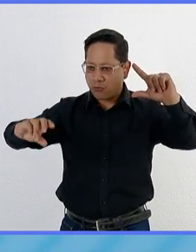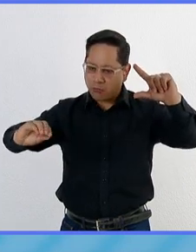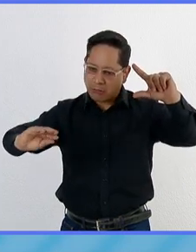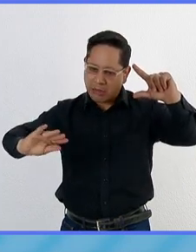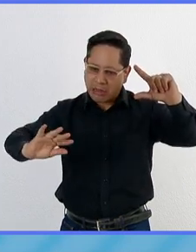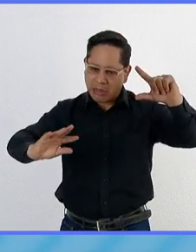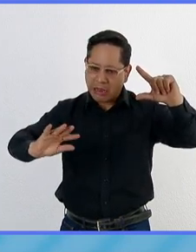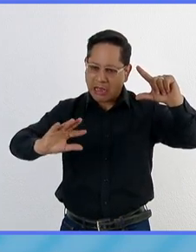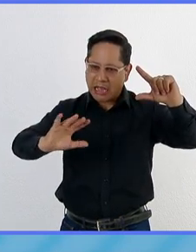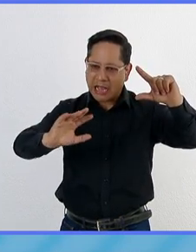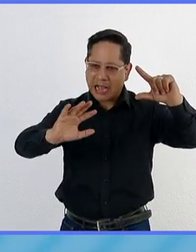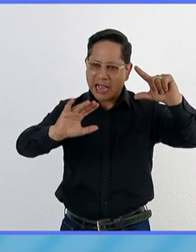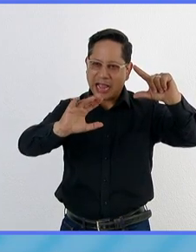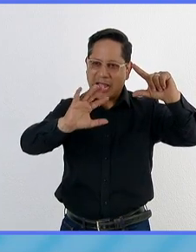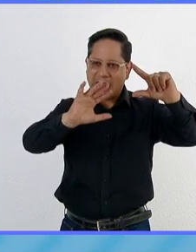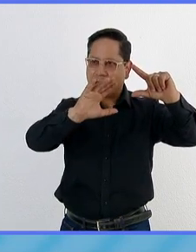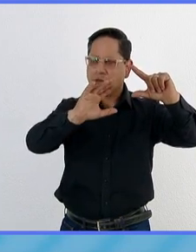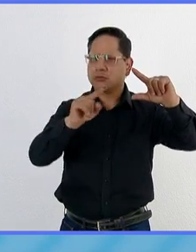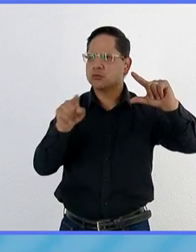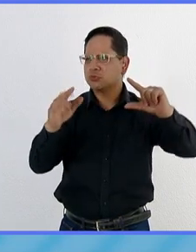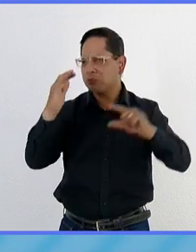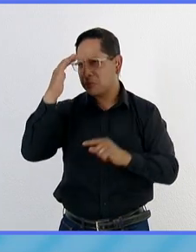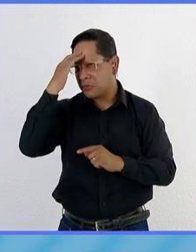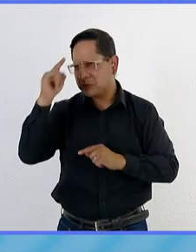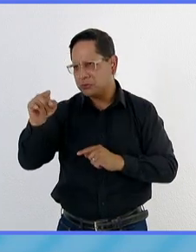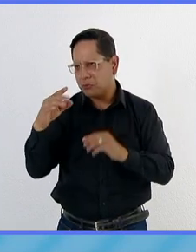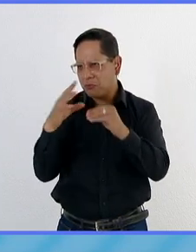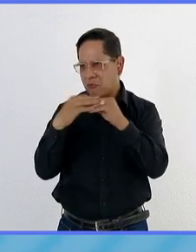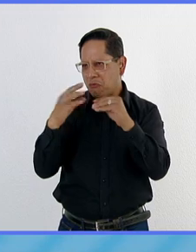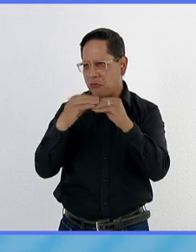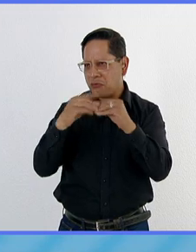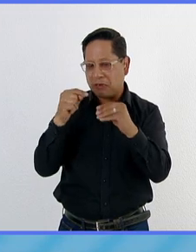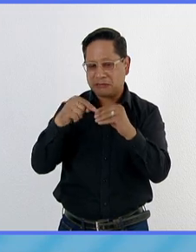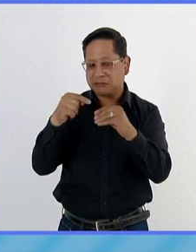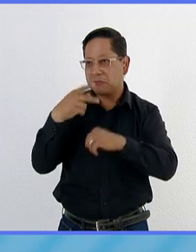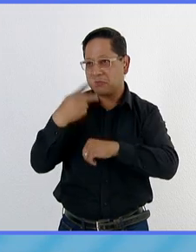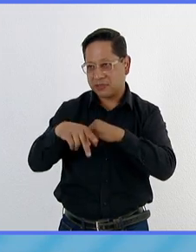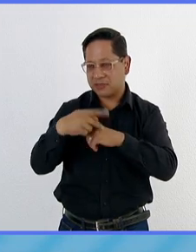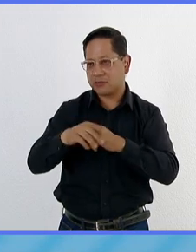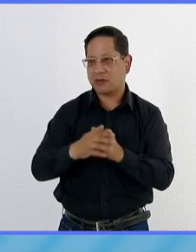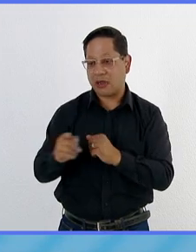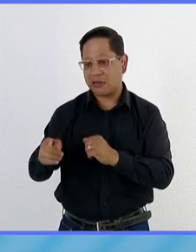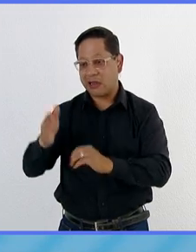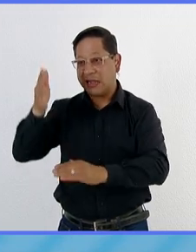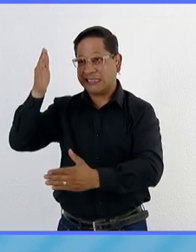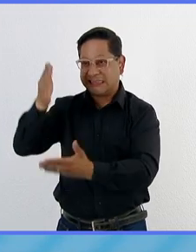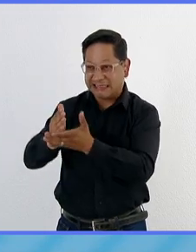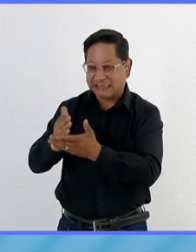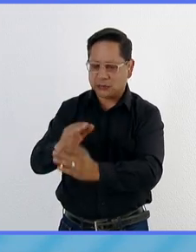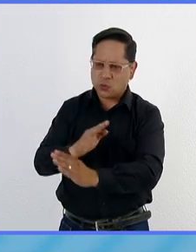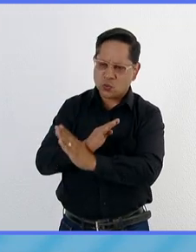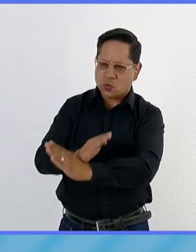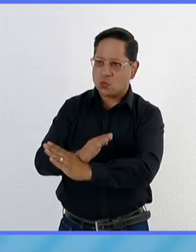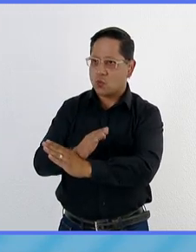mesa las frutas, pues, todas esas frutas y hortalizas estarían en riesgo si en la frontera no se combatiera la plaga. Entonces,